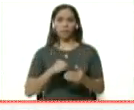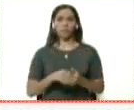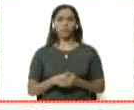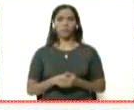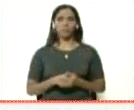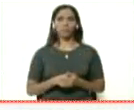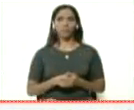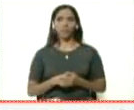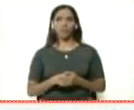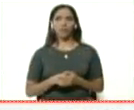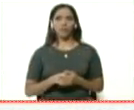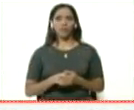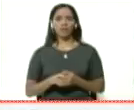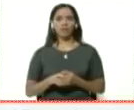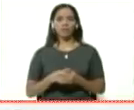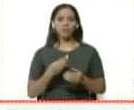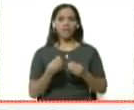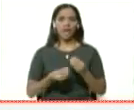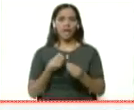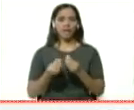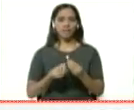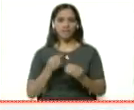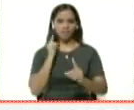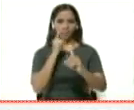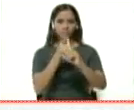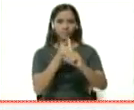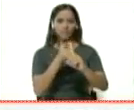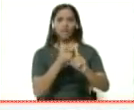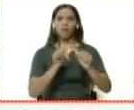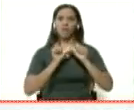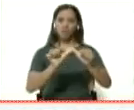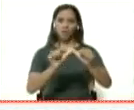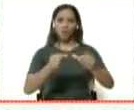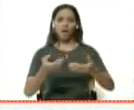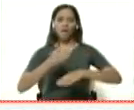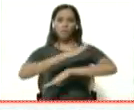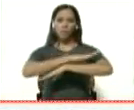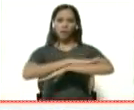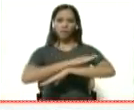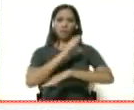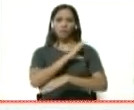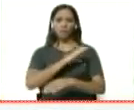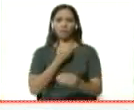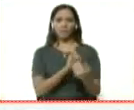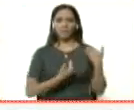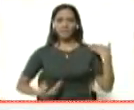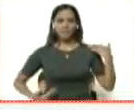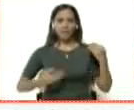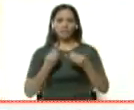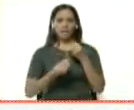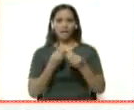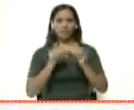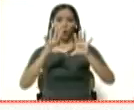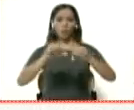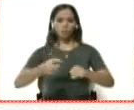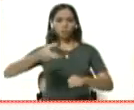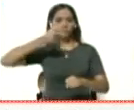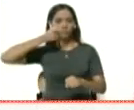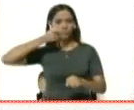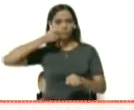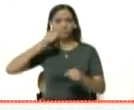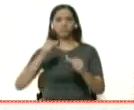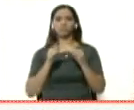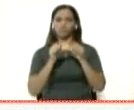Nicolás Maduro Moros, se instala de manera permanente el puesto de comando presidencial que hace control y seguimiento